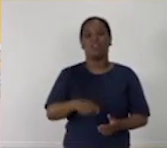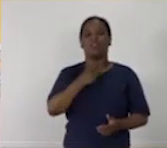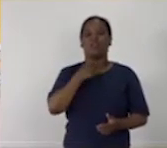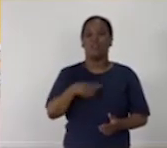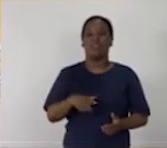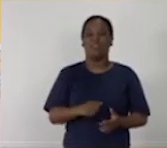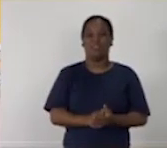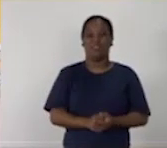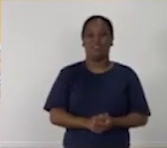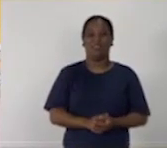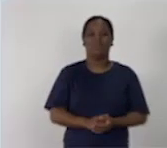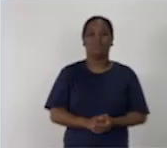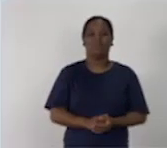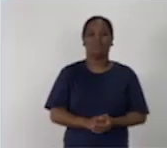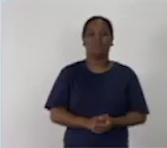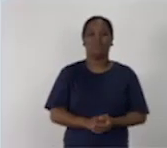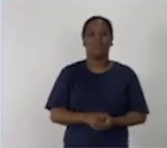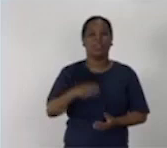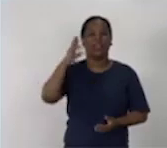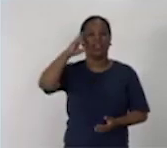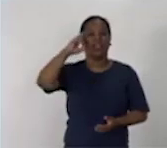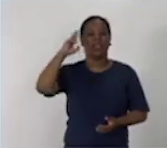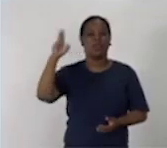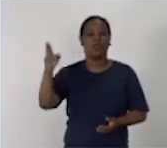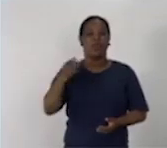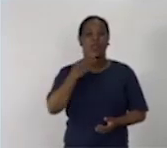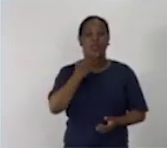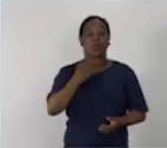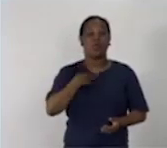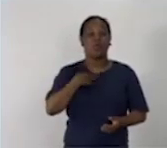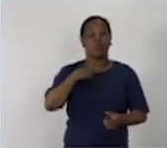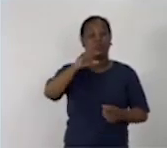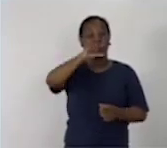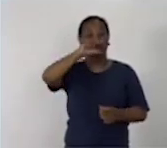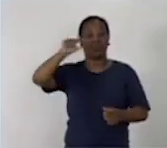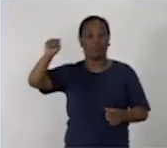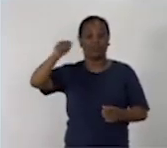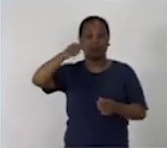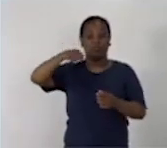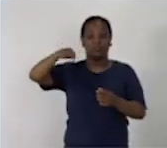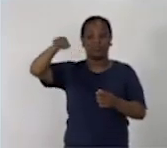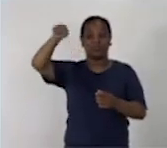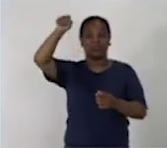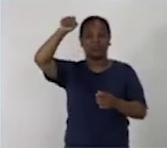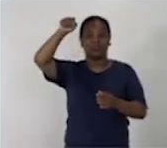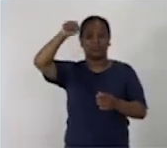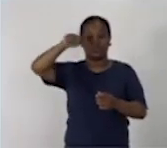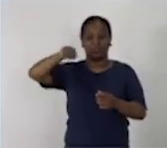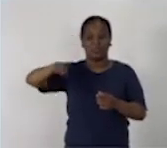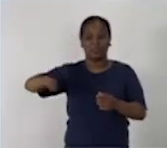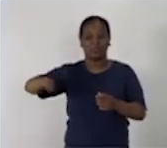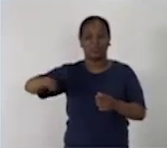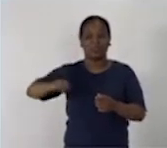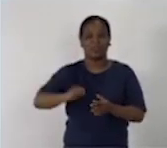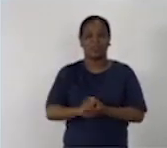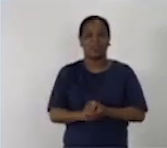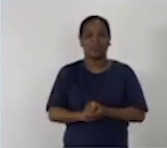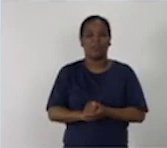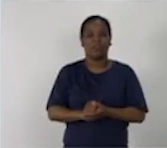estos ejercicios. Recuerden cómo son los trazos que suben y los que bajan.